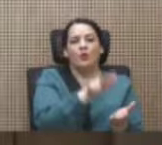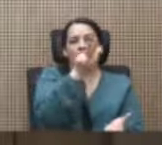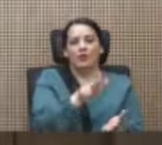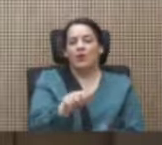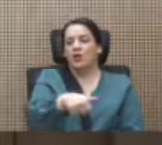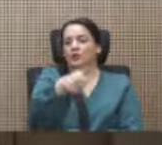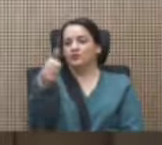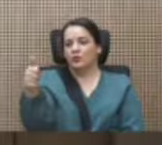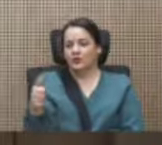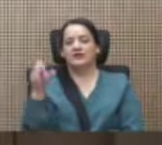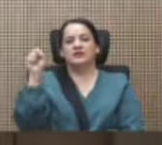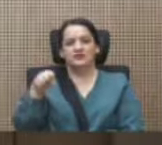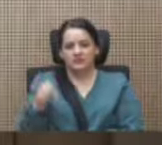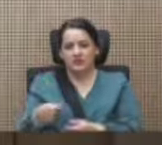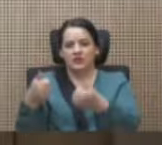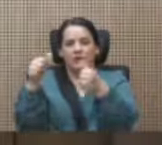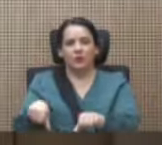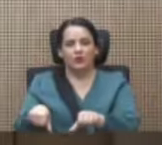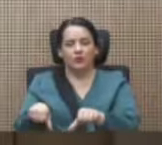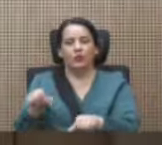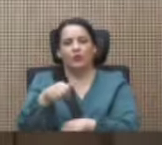dijeron estaríamos de acuerdo con los dos.